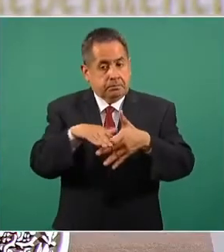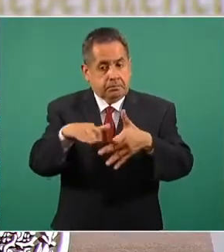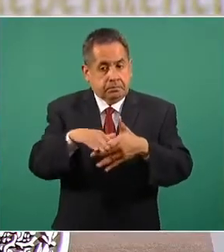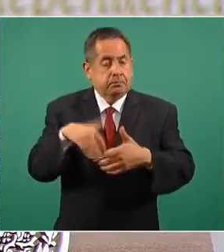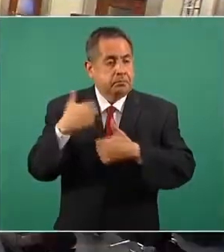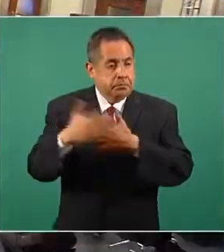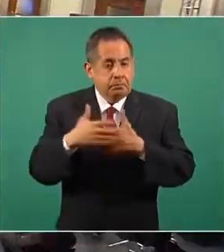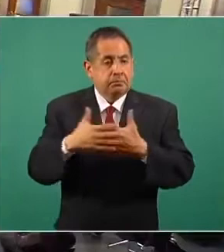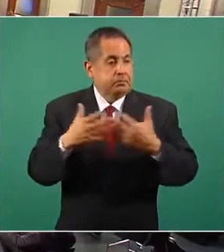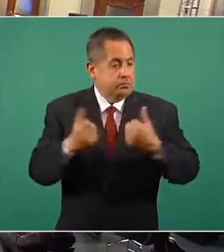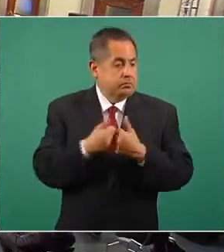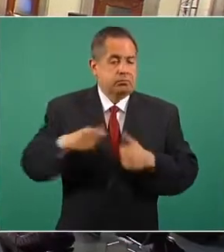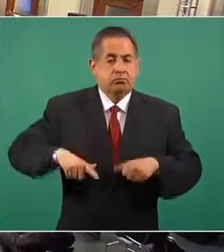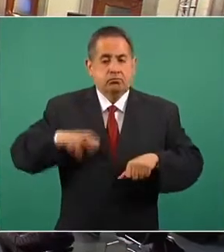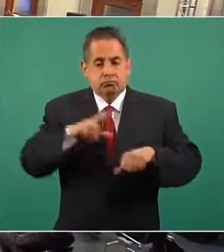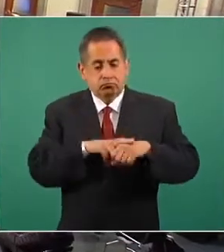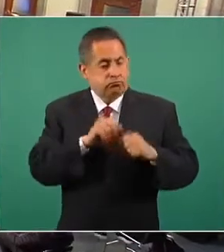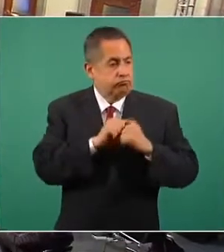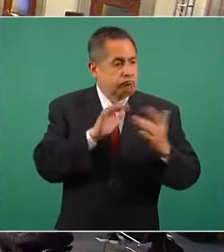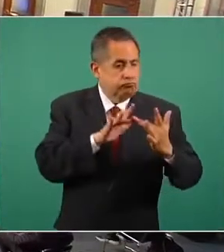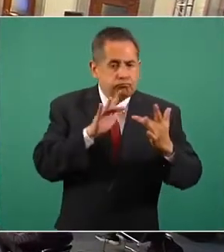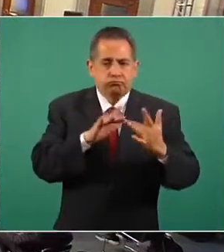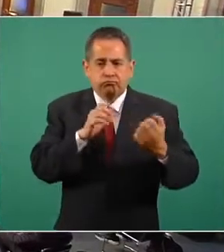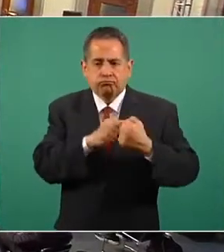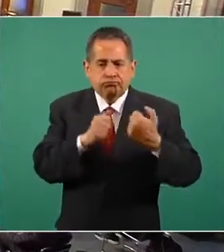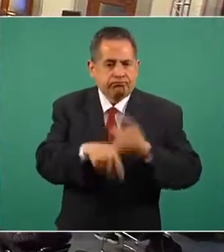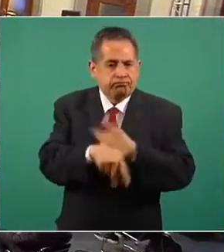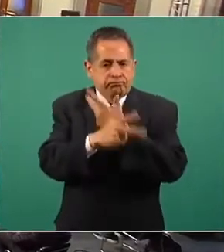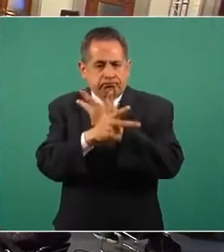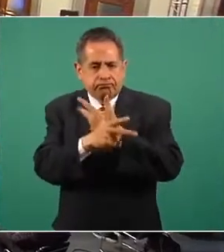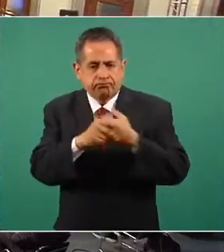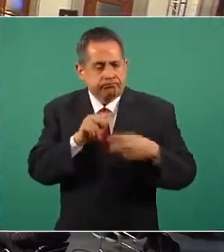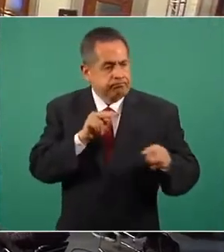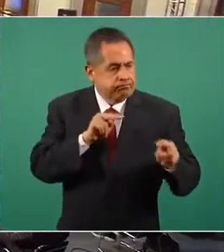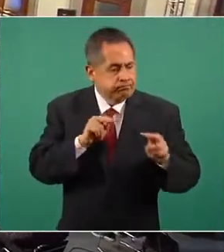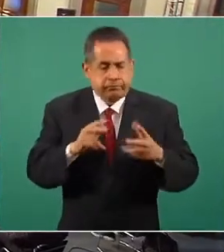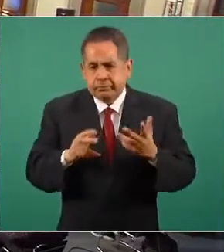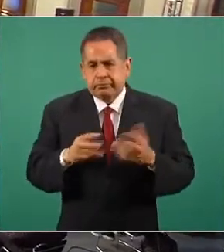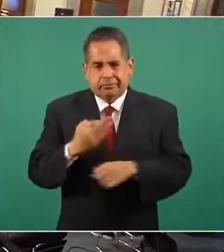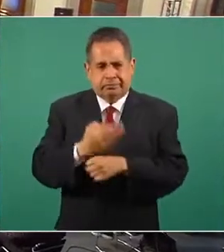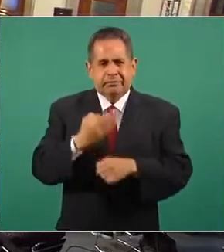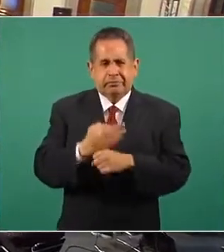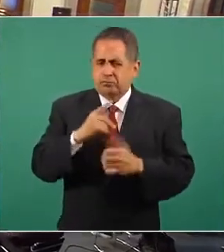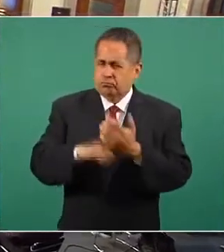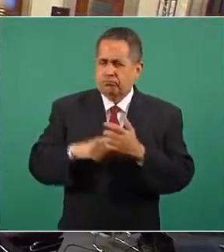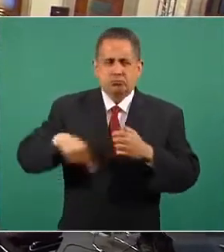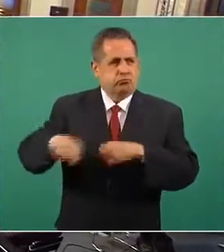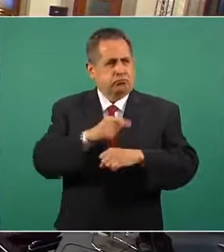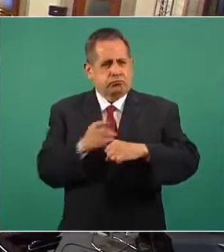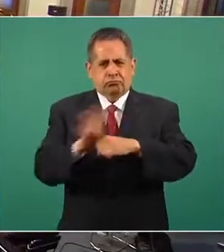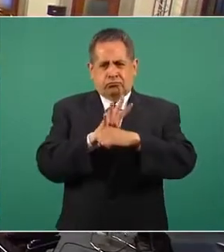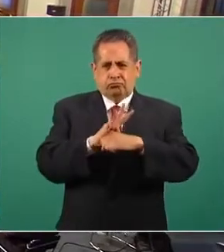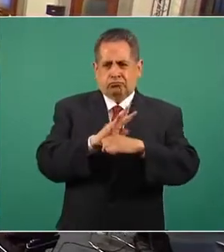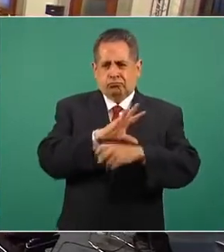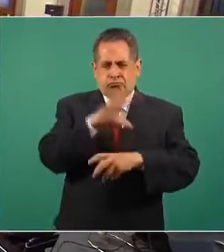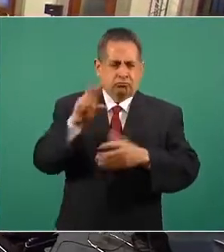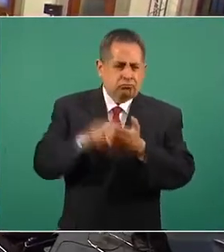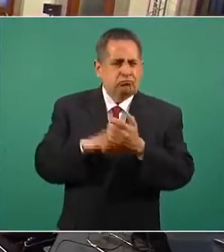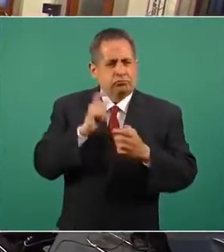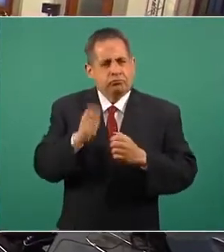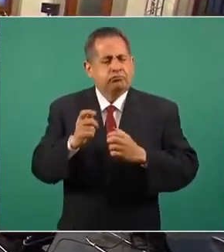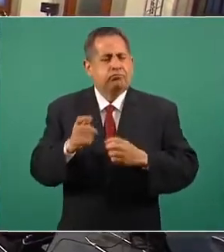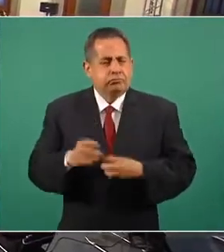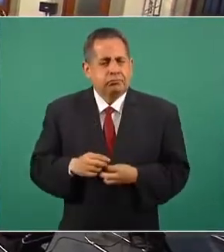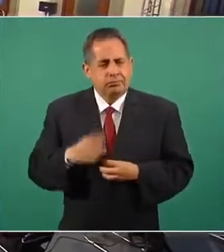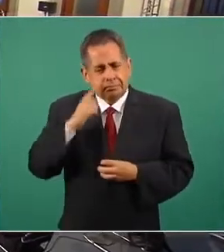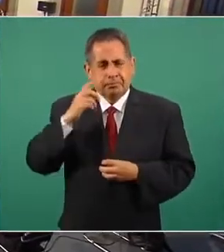gobernadores a través de videoconferencias, sobre todo en esta época de pandemia hemos tenido conferencias